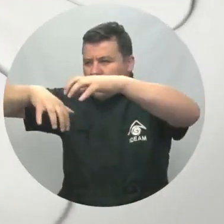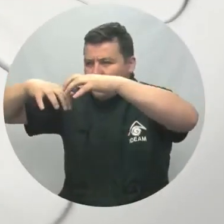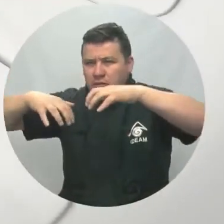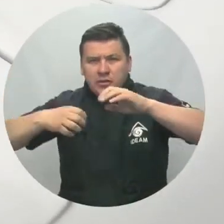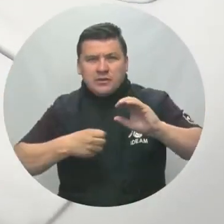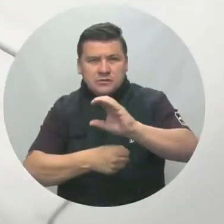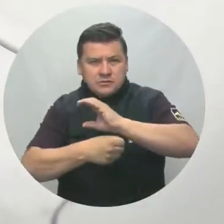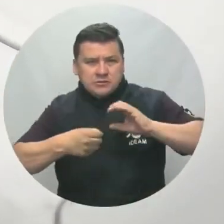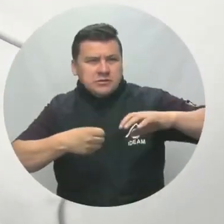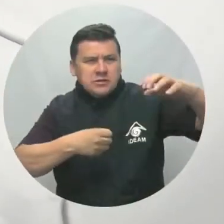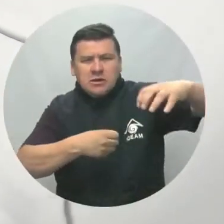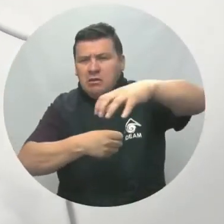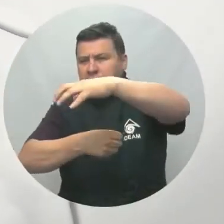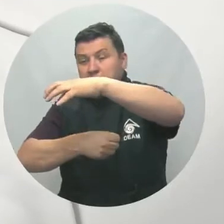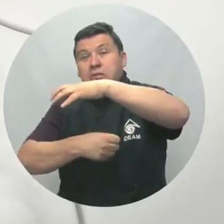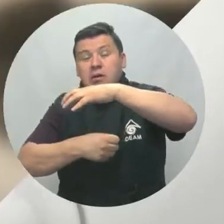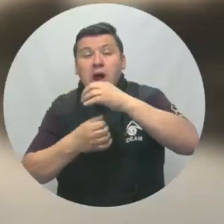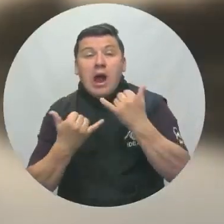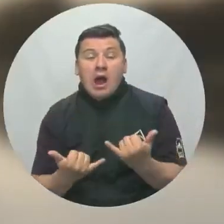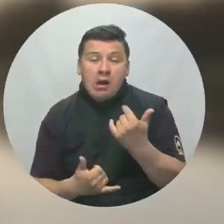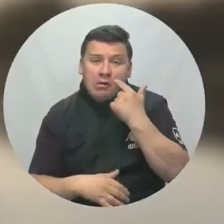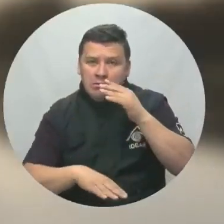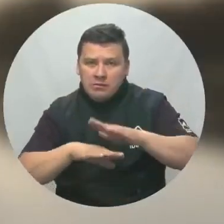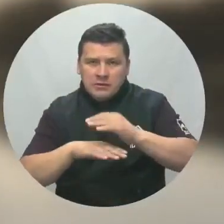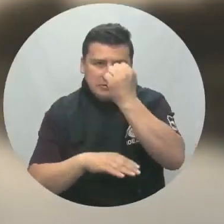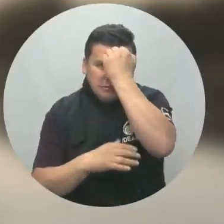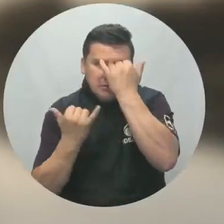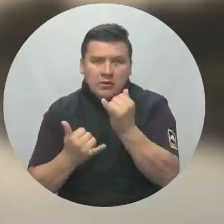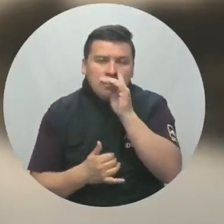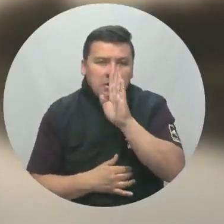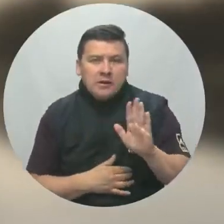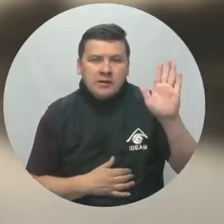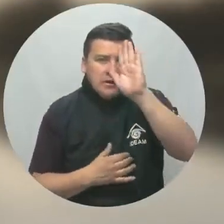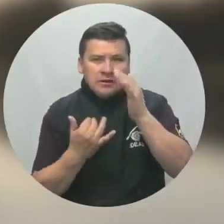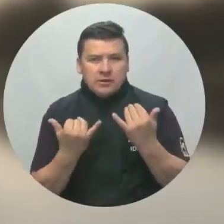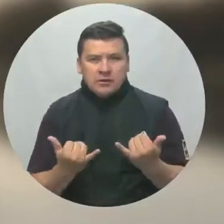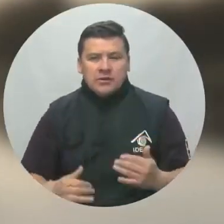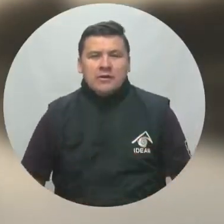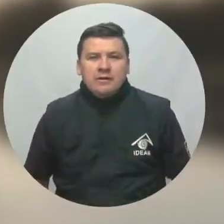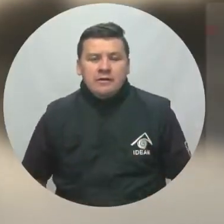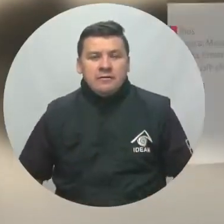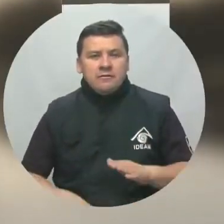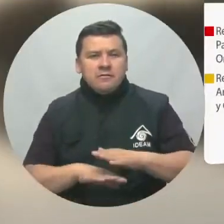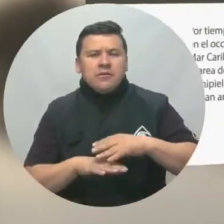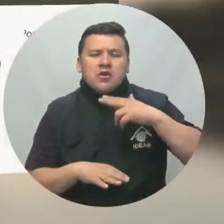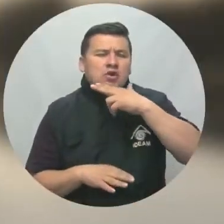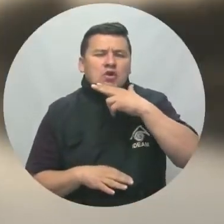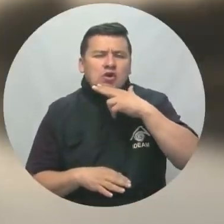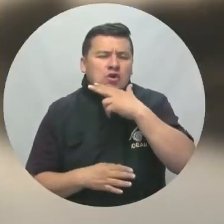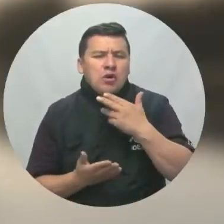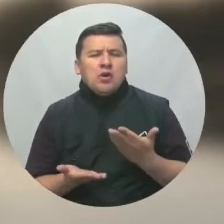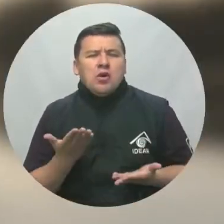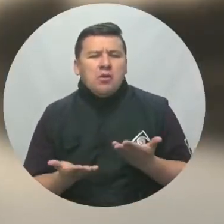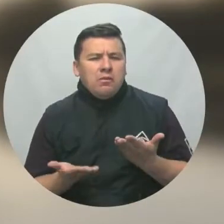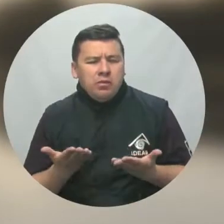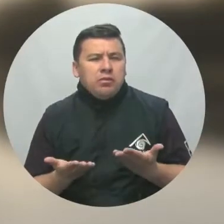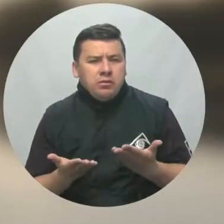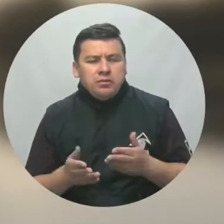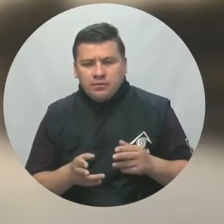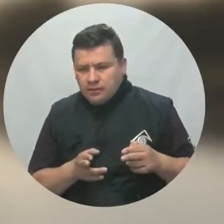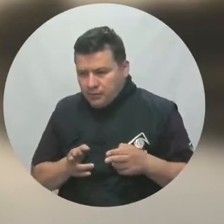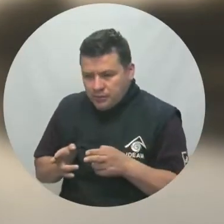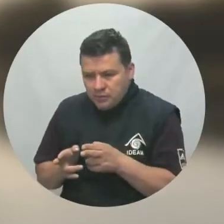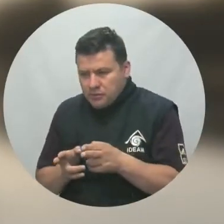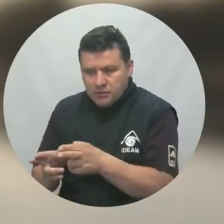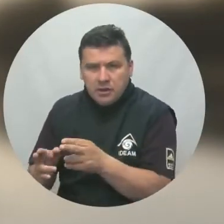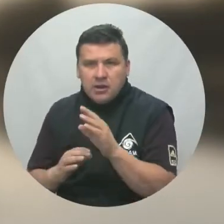la ciudad. Ahora, mucha atención a las principales alertas para hoy a nivel nacional. Alerta roja por alta probabilidad de crecientes